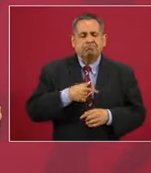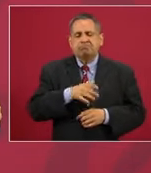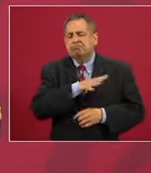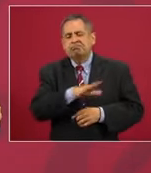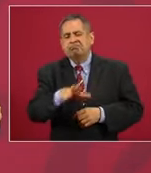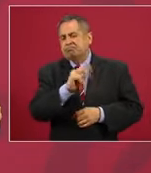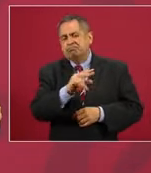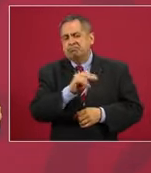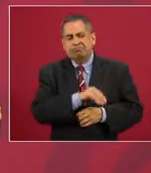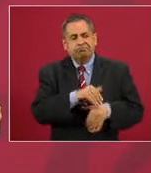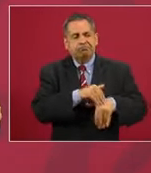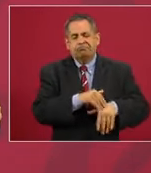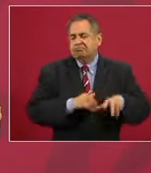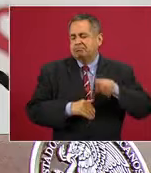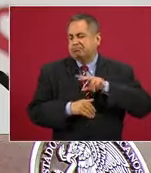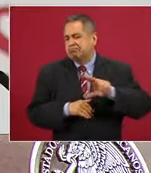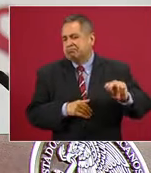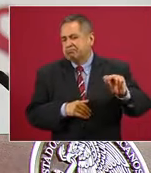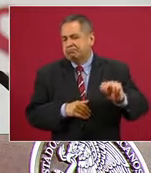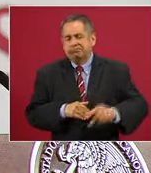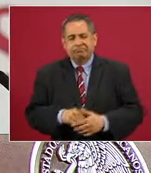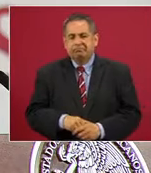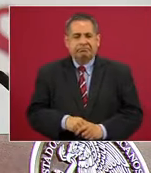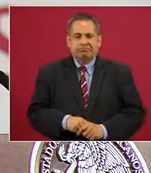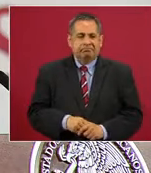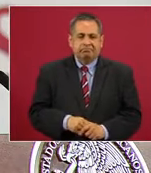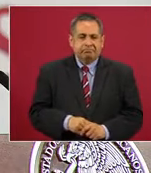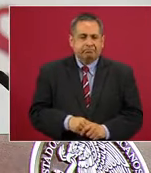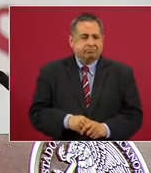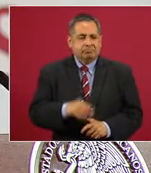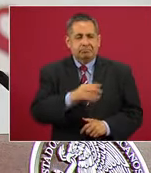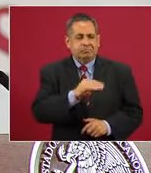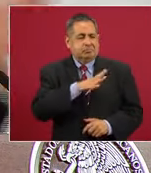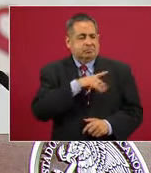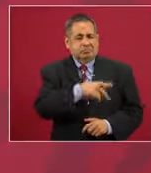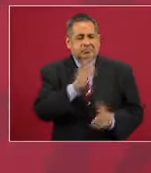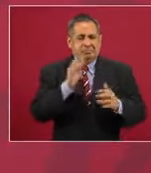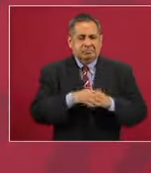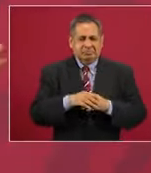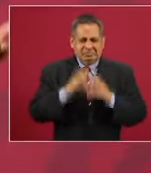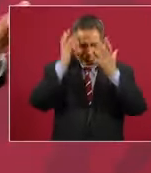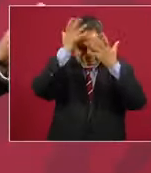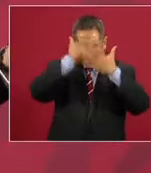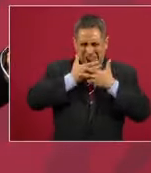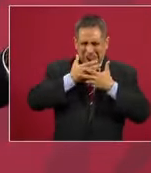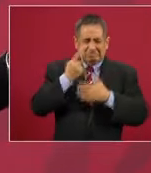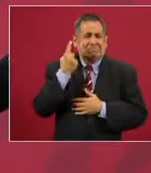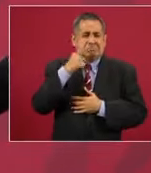no tienen ni siquiera por qué encapucharse,